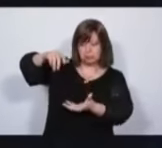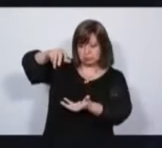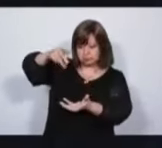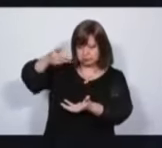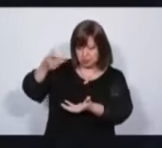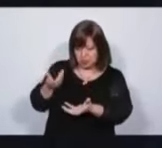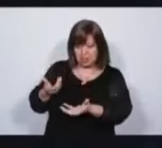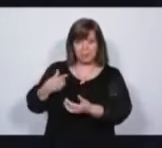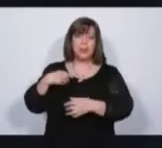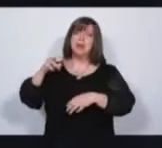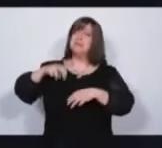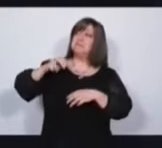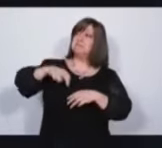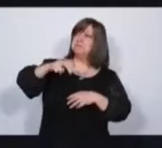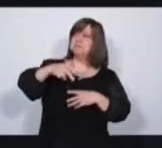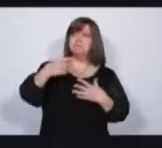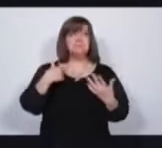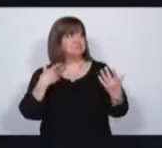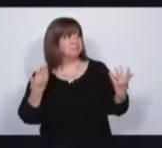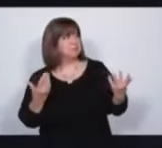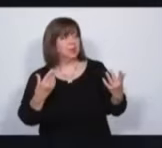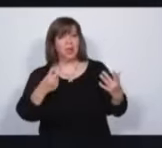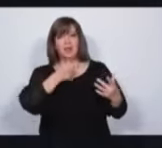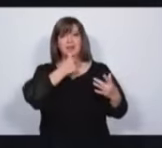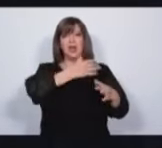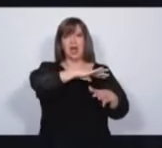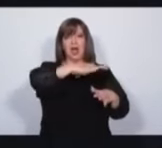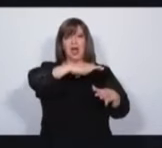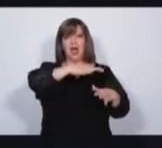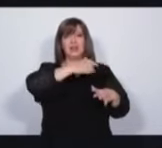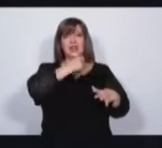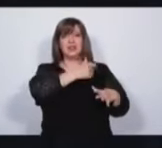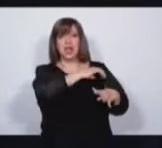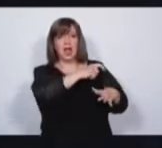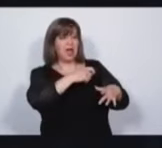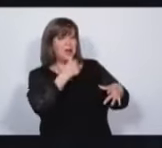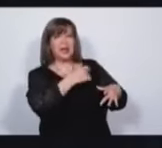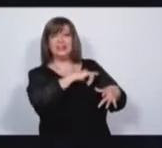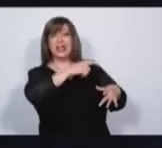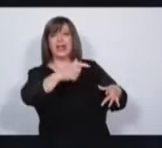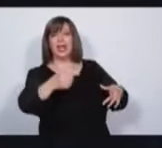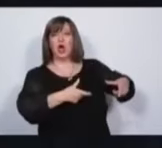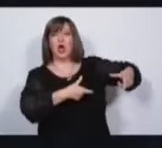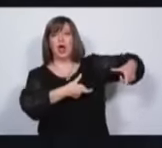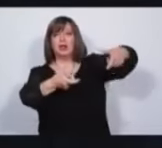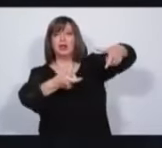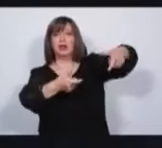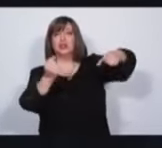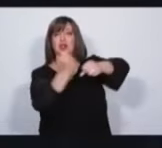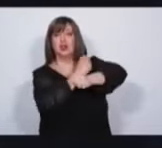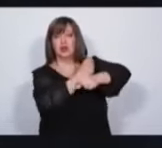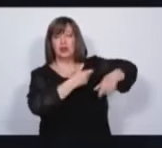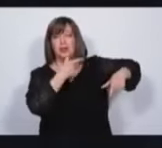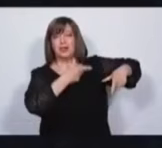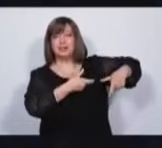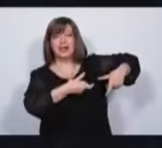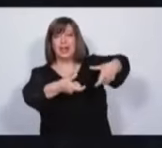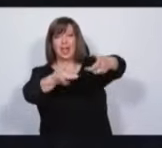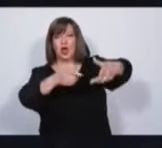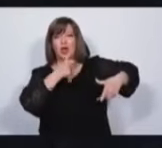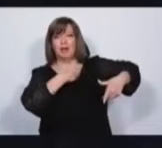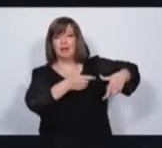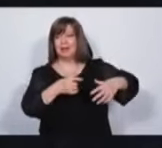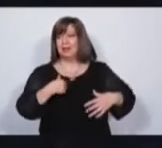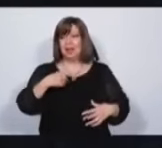salís a la calle, ves inmediatamente un río eterno de la rotura del caño que está en la esquina. Perdemos